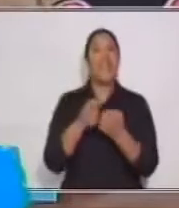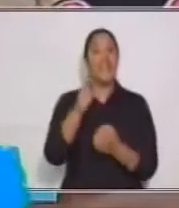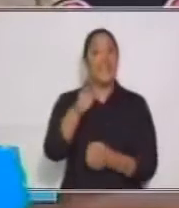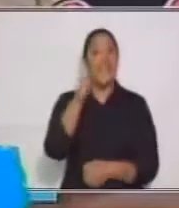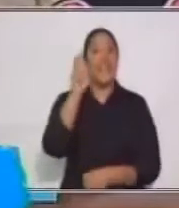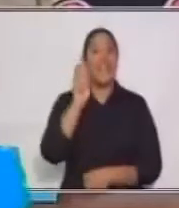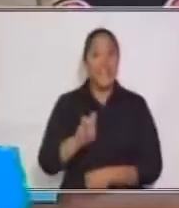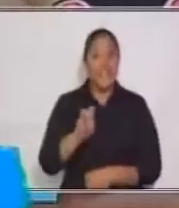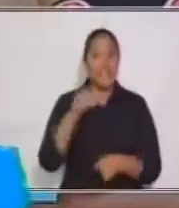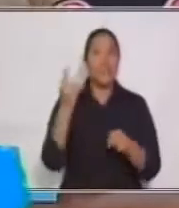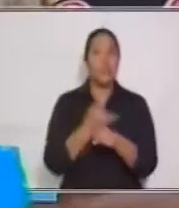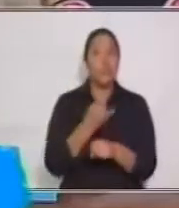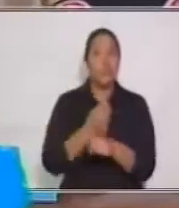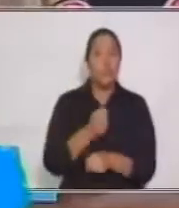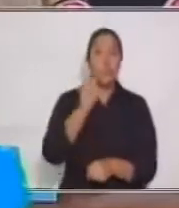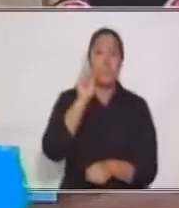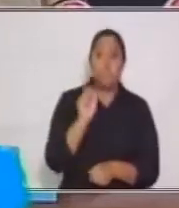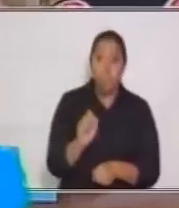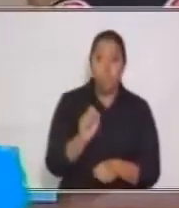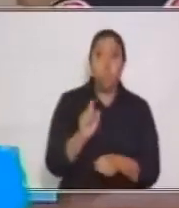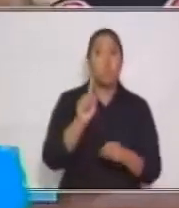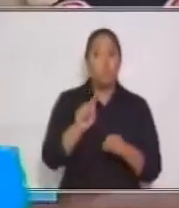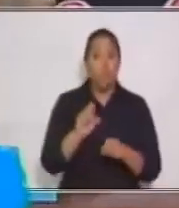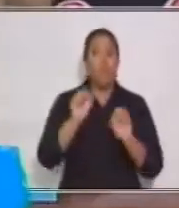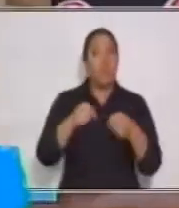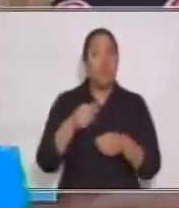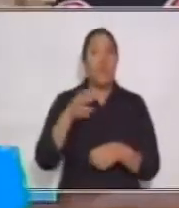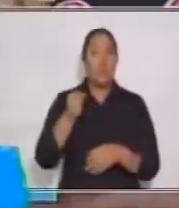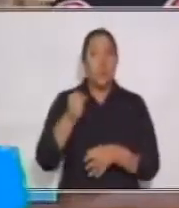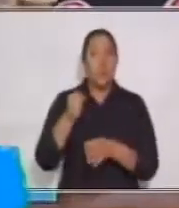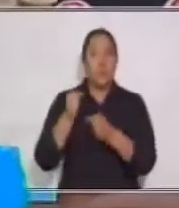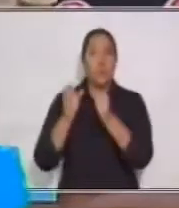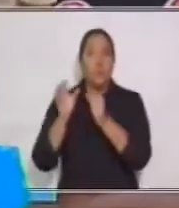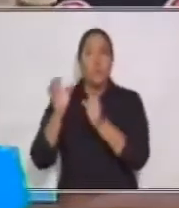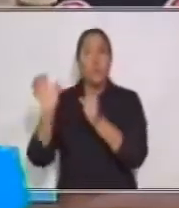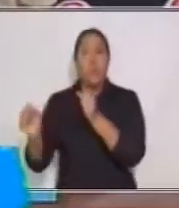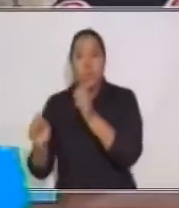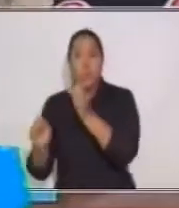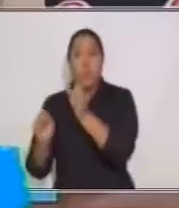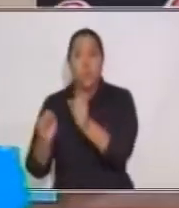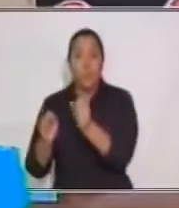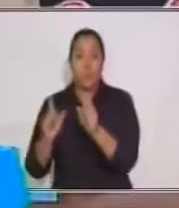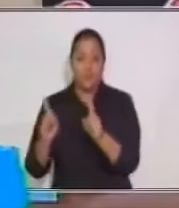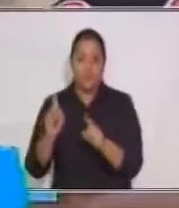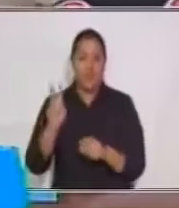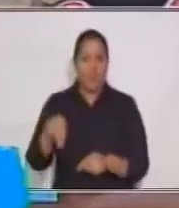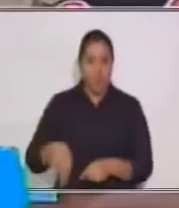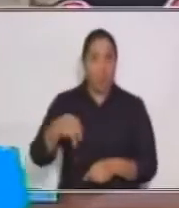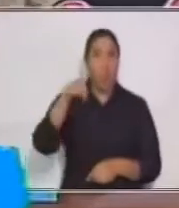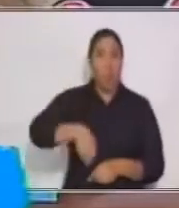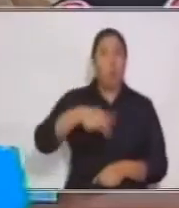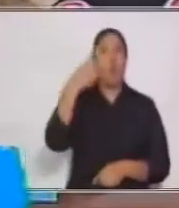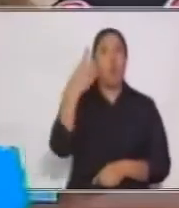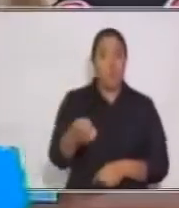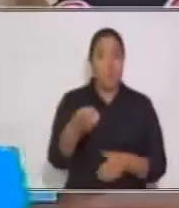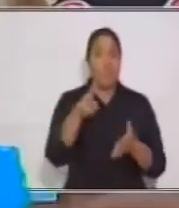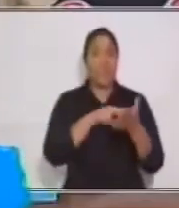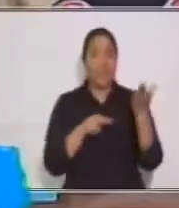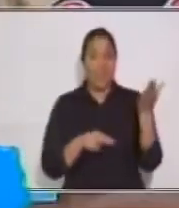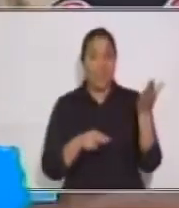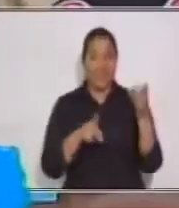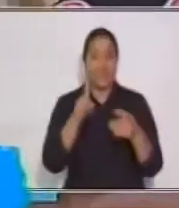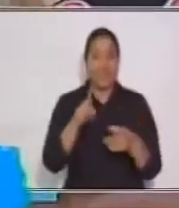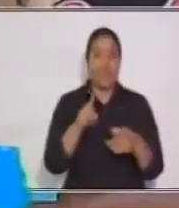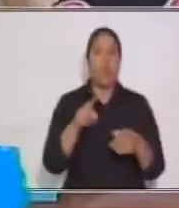bien nuestra lectura. Ahora leámoslo haciendo pausa. ¿De acuerdo? Muy bien. Nuestra lectura. El